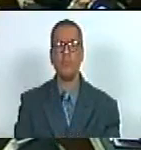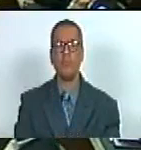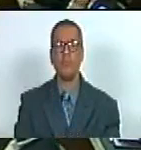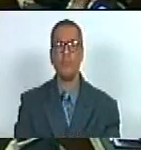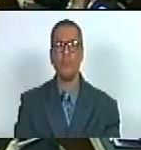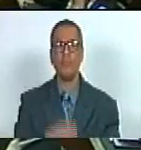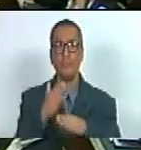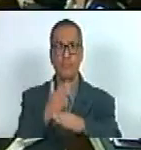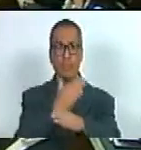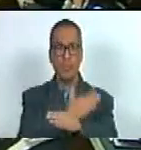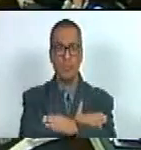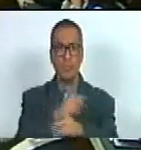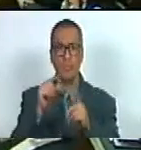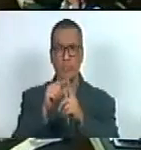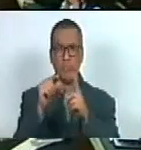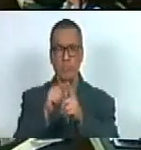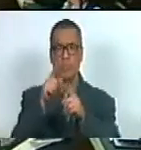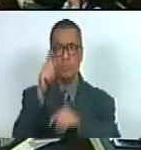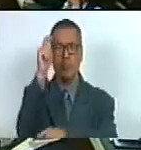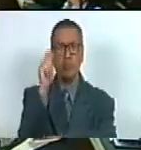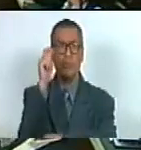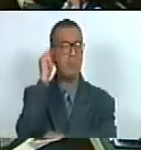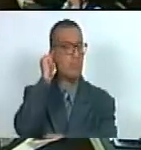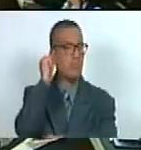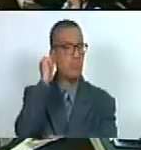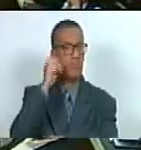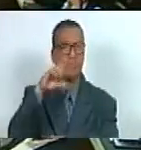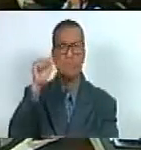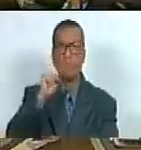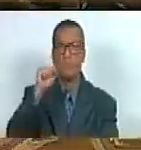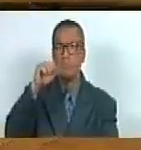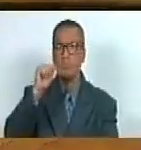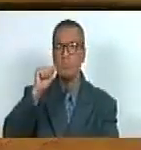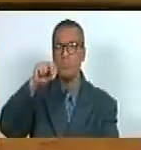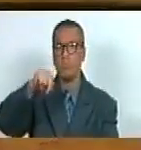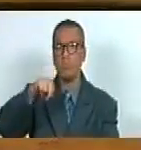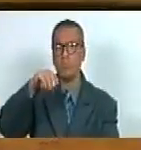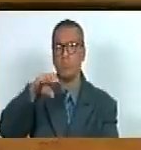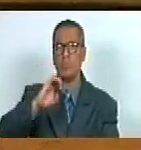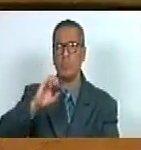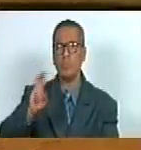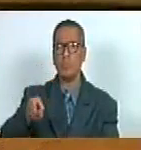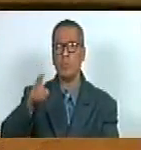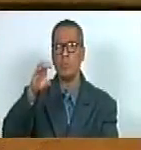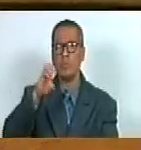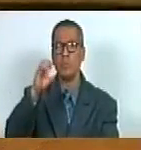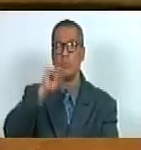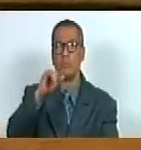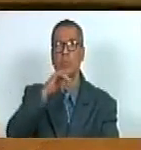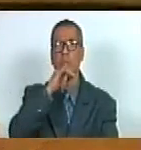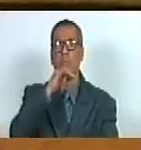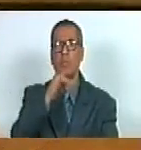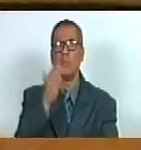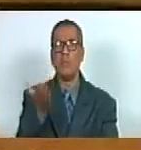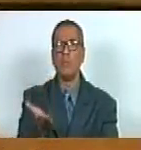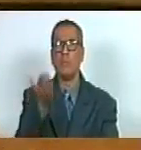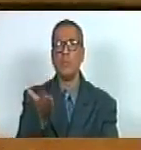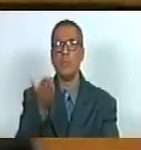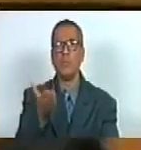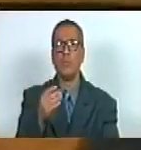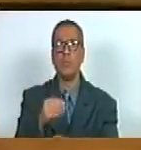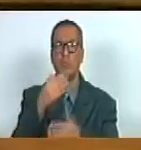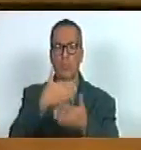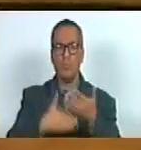antes de dar el derecho de palabra a la diputada Sánchez voy a dejar para dar una información importante de